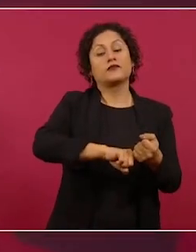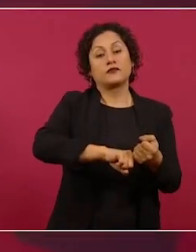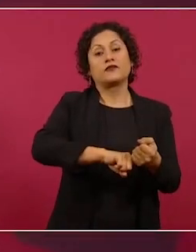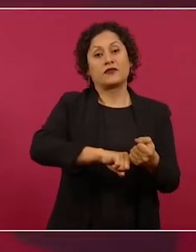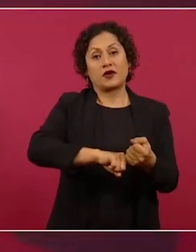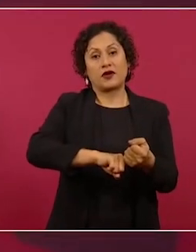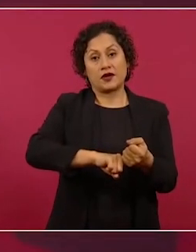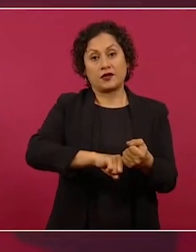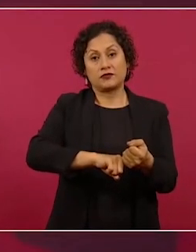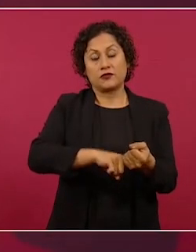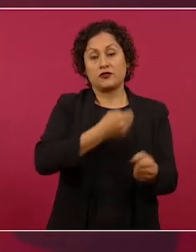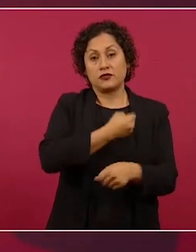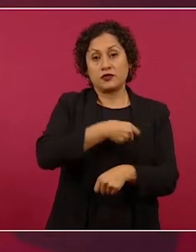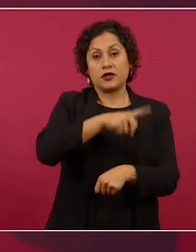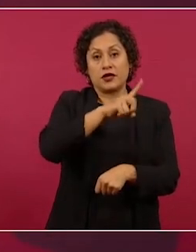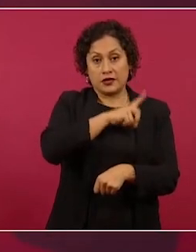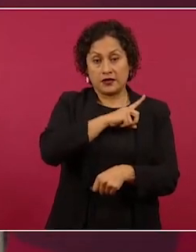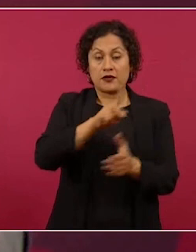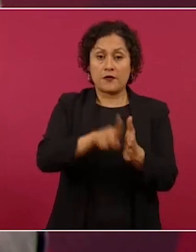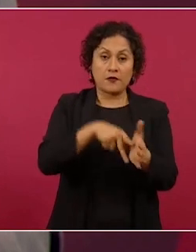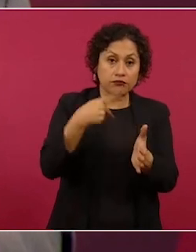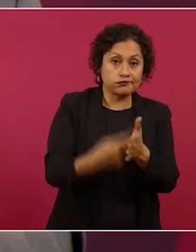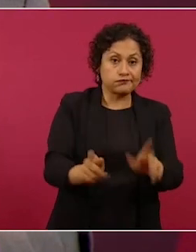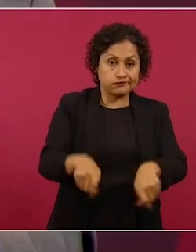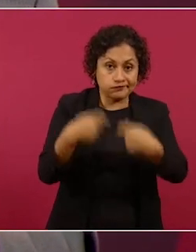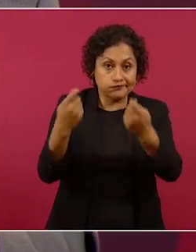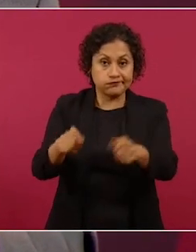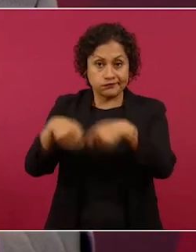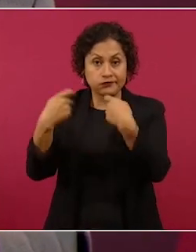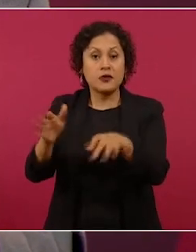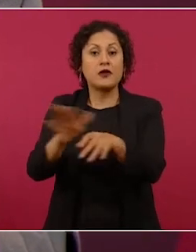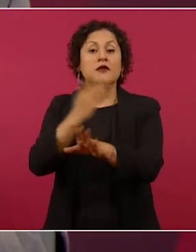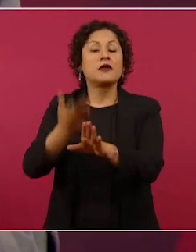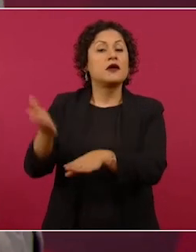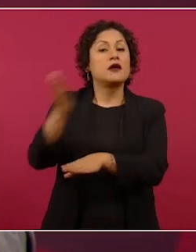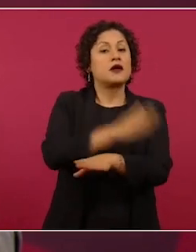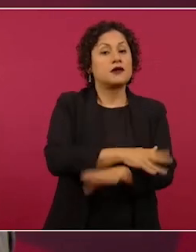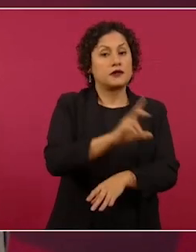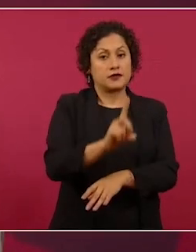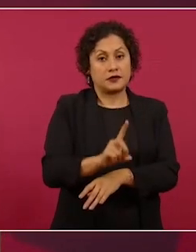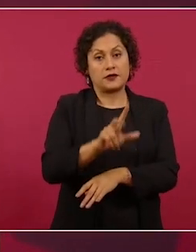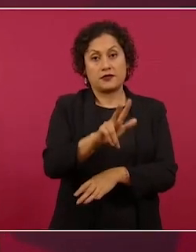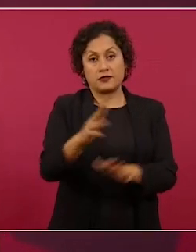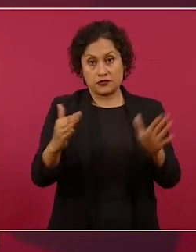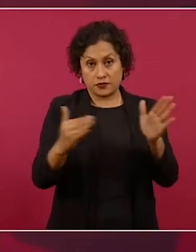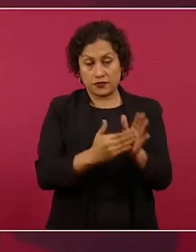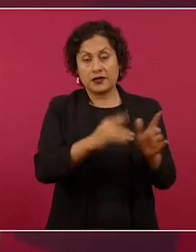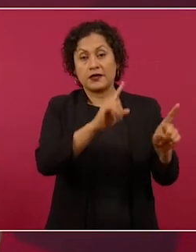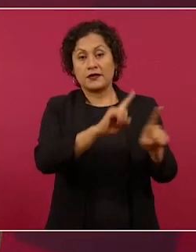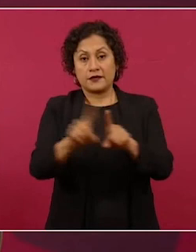elementos del sector salud,